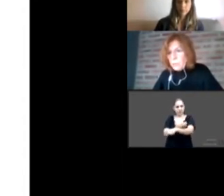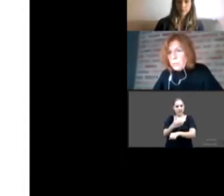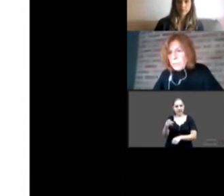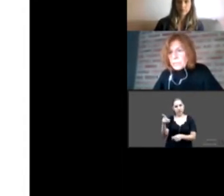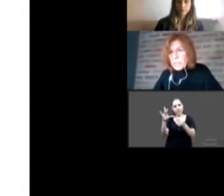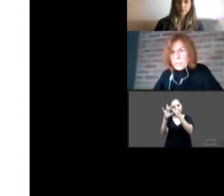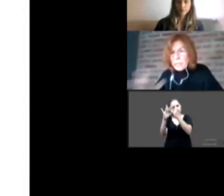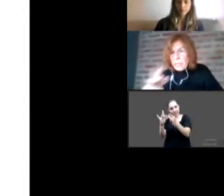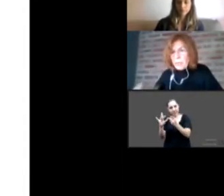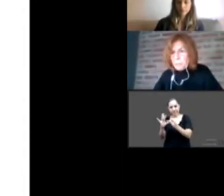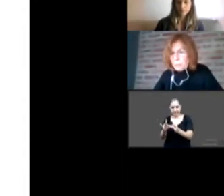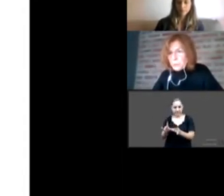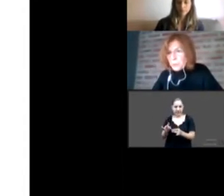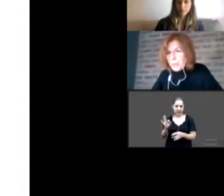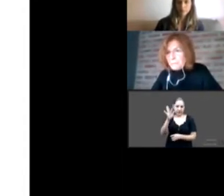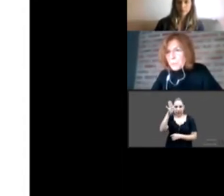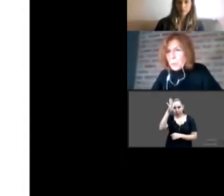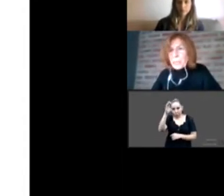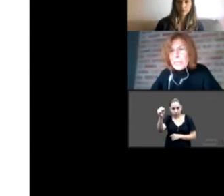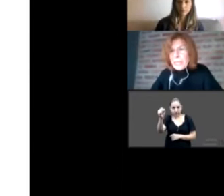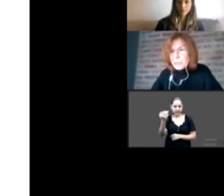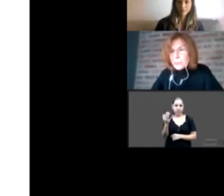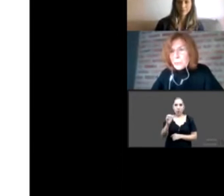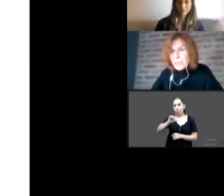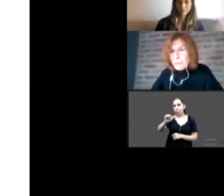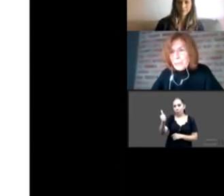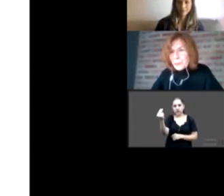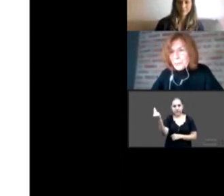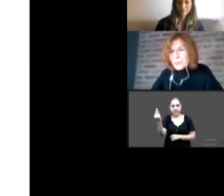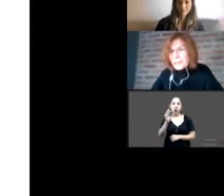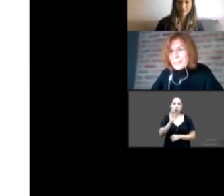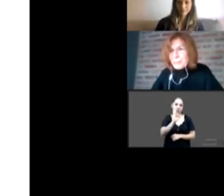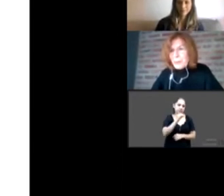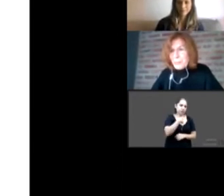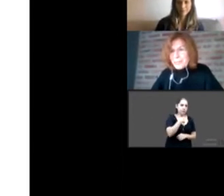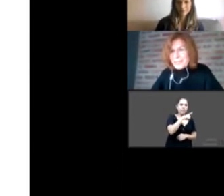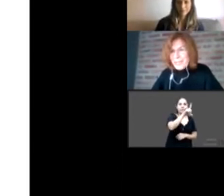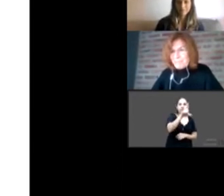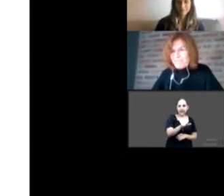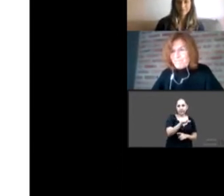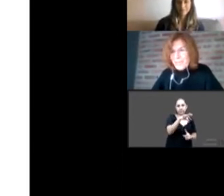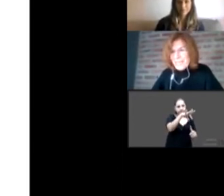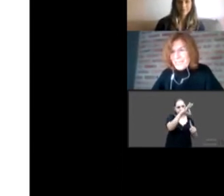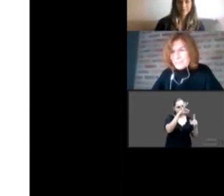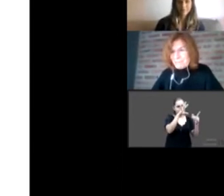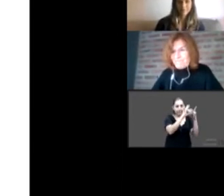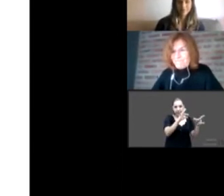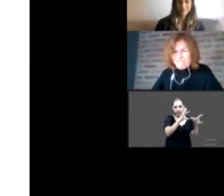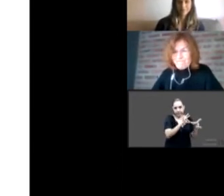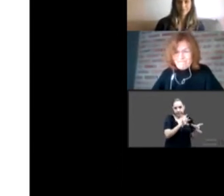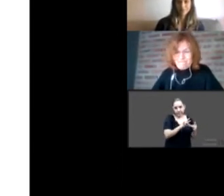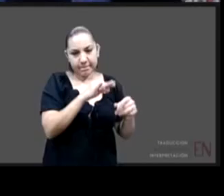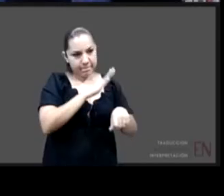luego, en la medida en que se requiera, puedo tomar cualquiera de estos aspectos que he podido presentar. Gracias.